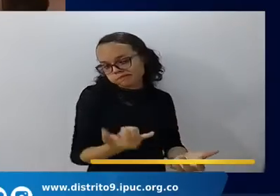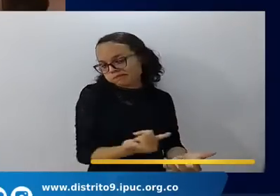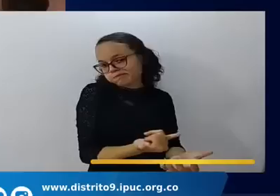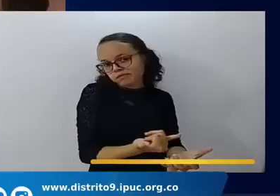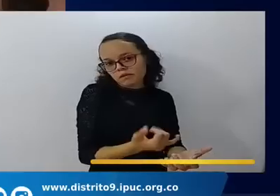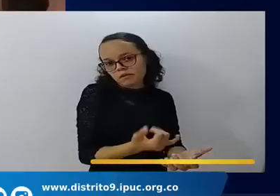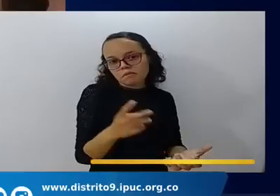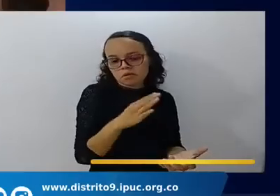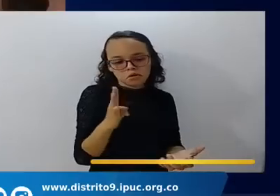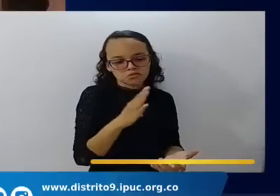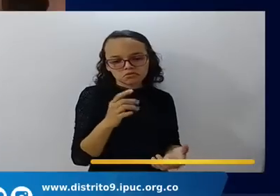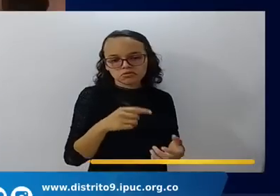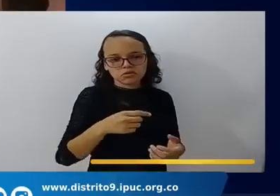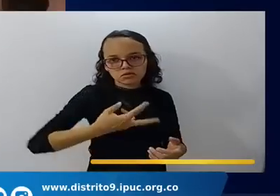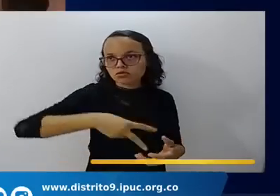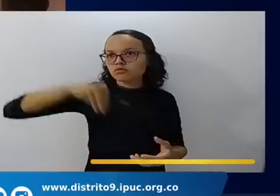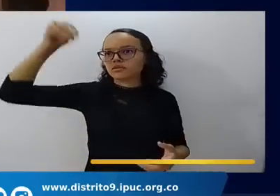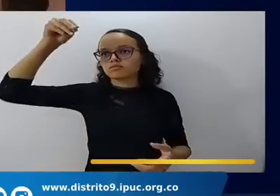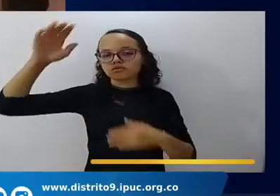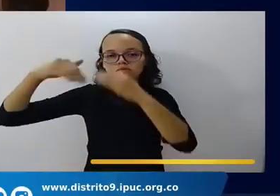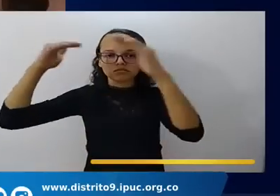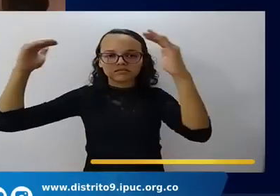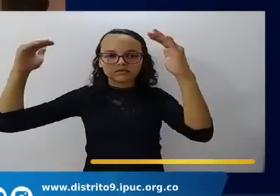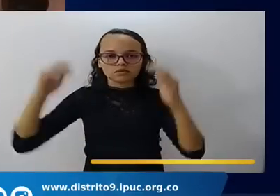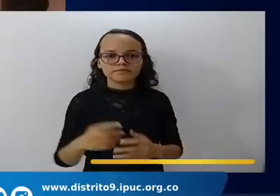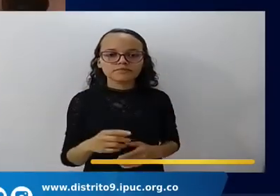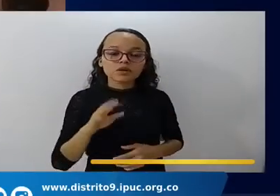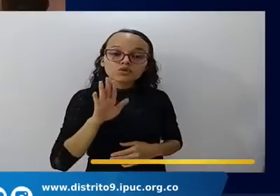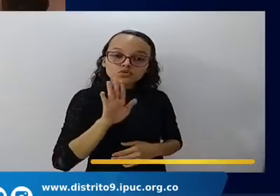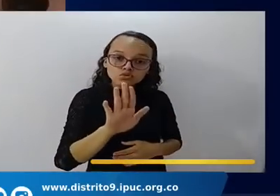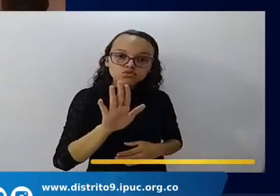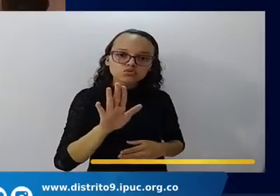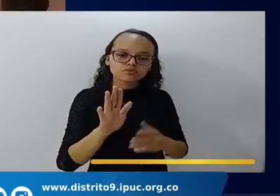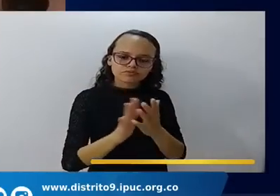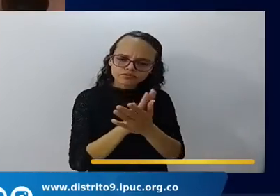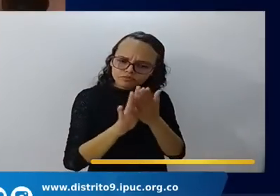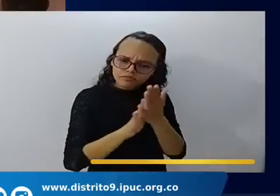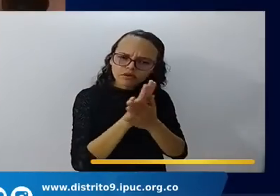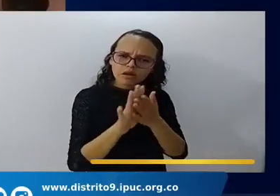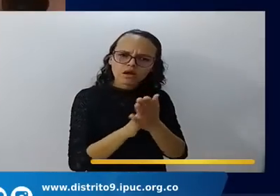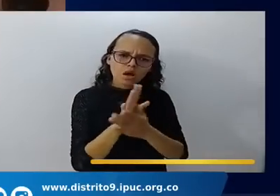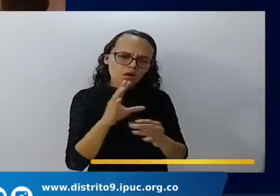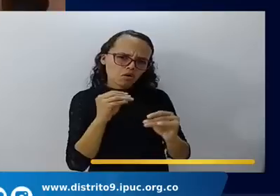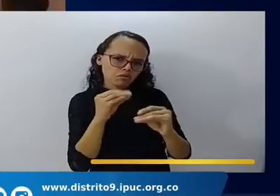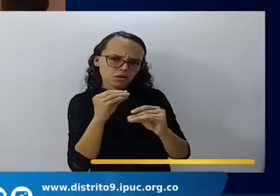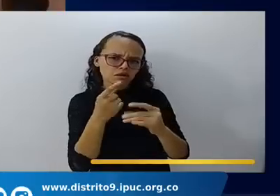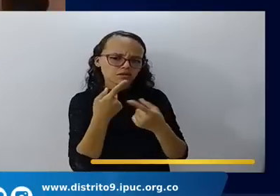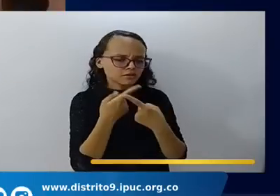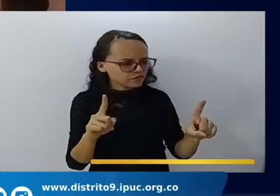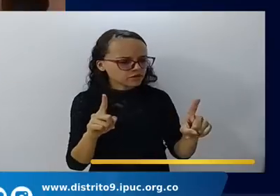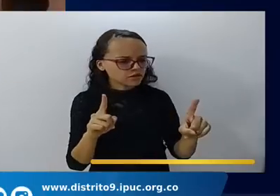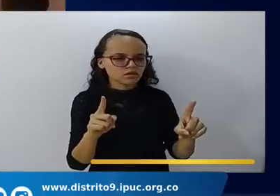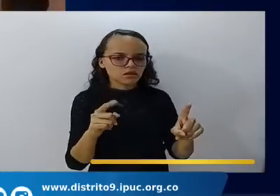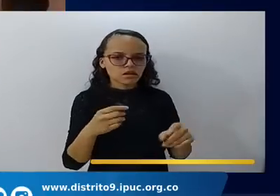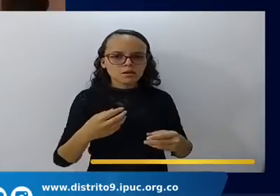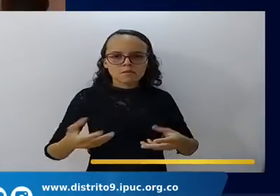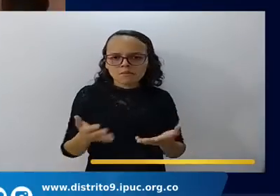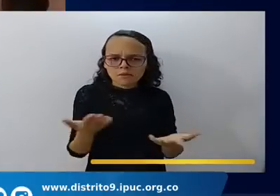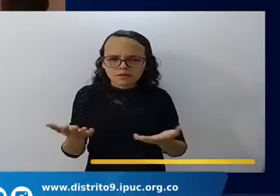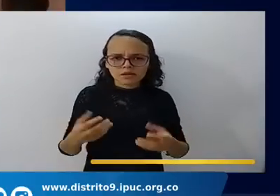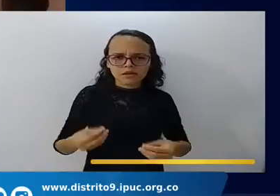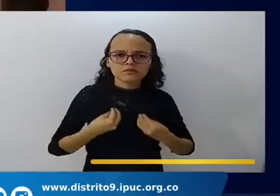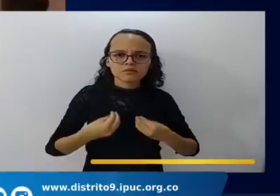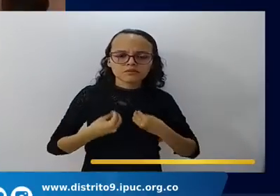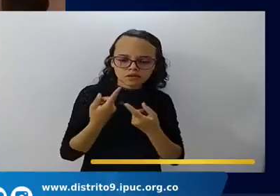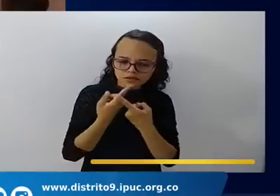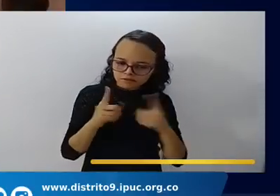no somos del mundo por eso su hablar tiene que ser diferente su comportamiento diferente su